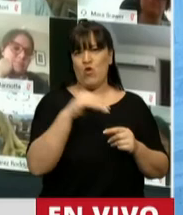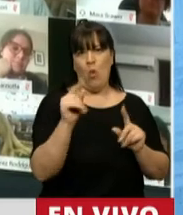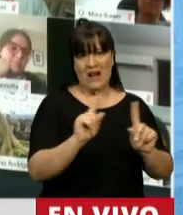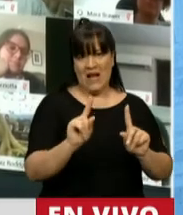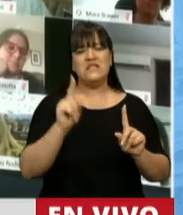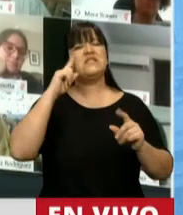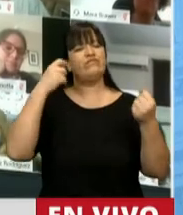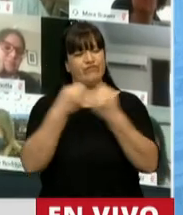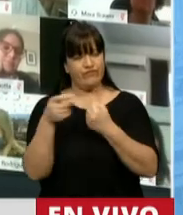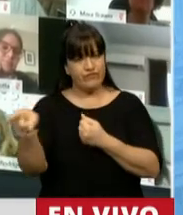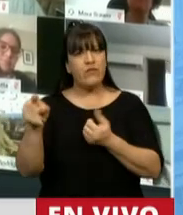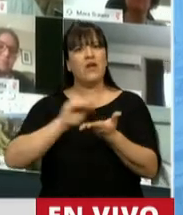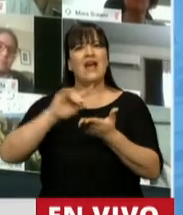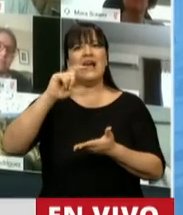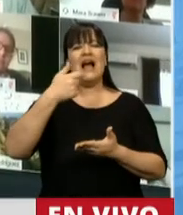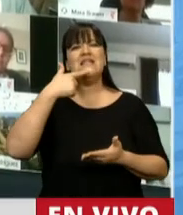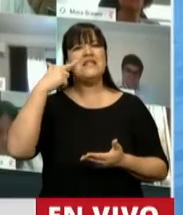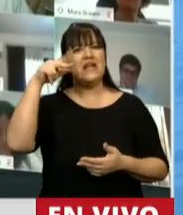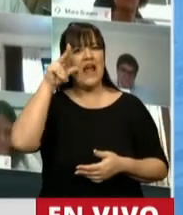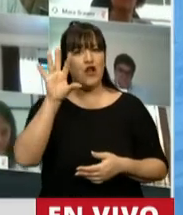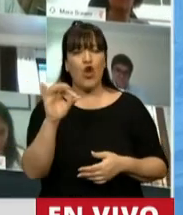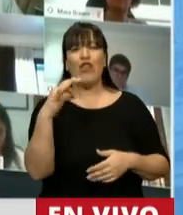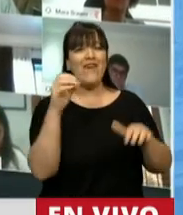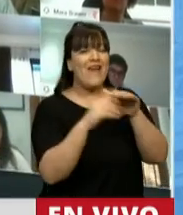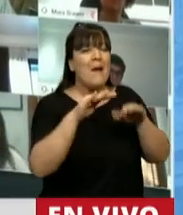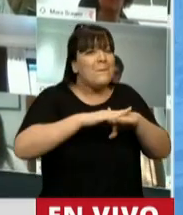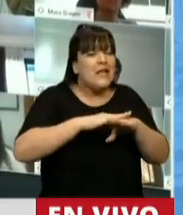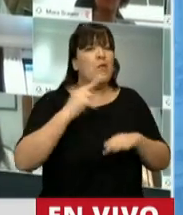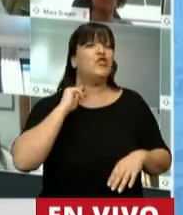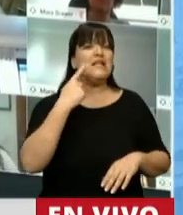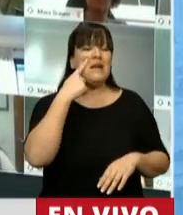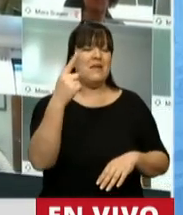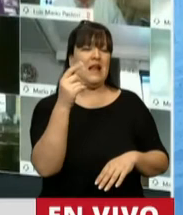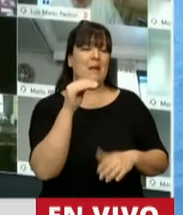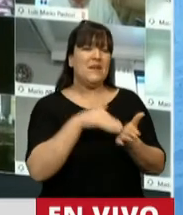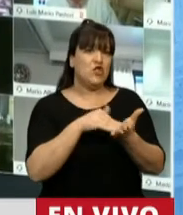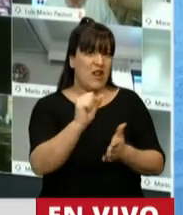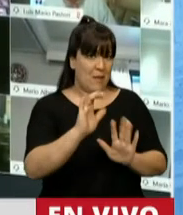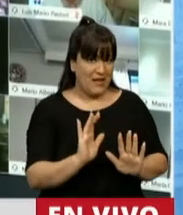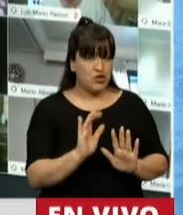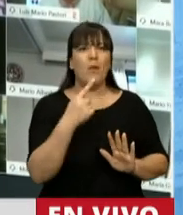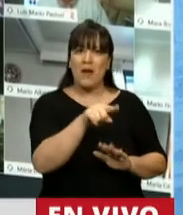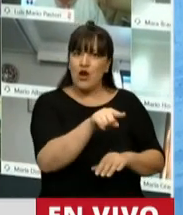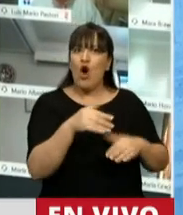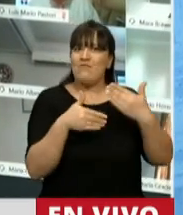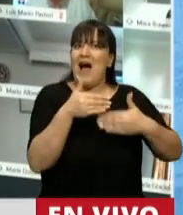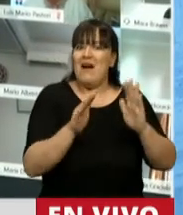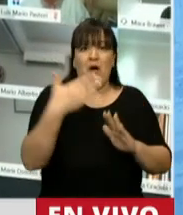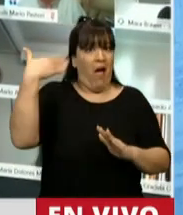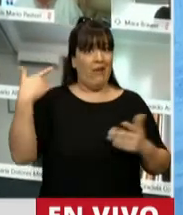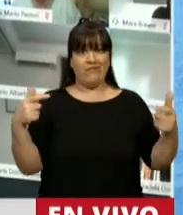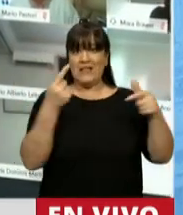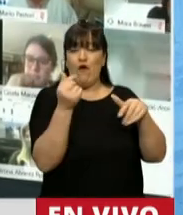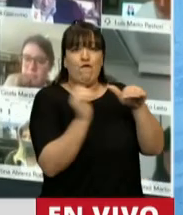el diputado Casinerio, creo que el fondo debería ser como mínimo de 13.000 millones, pero es un avance porque este fondo no estaba